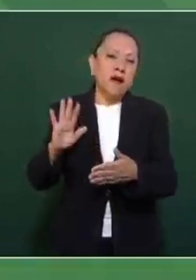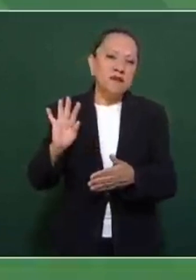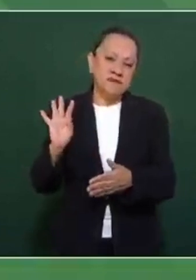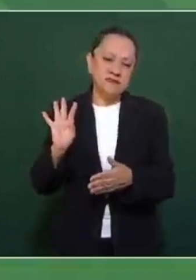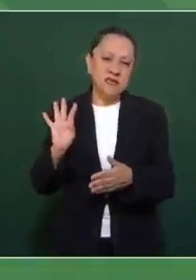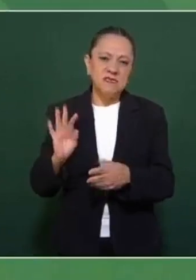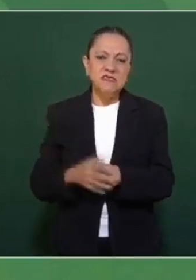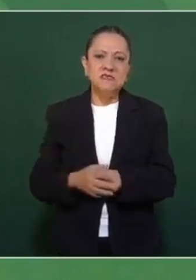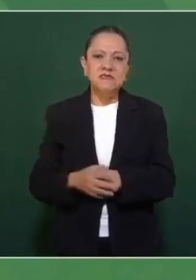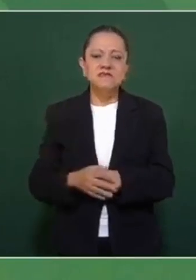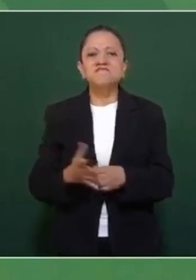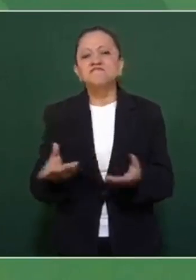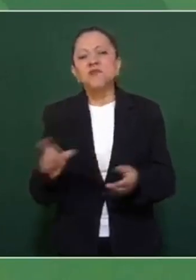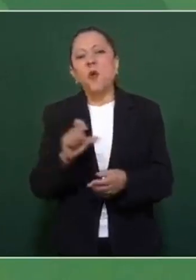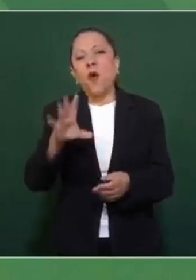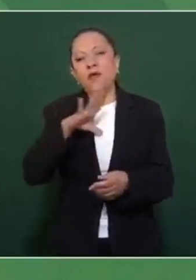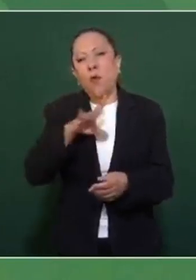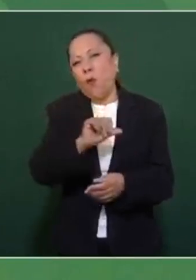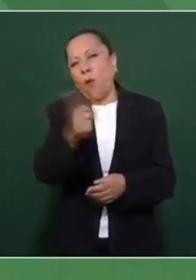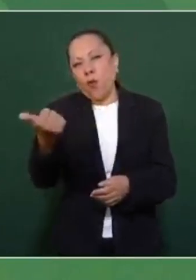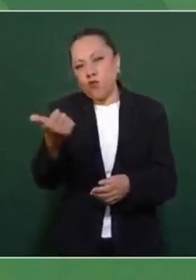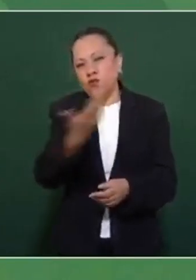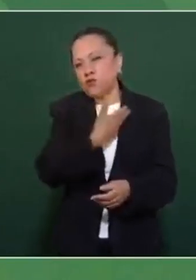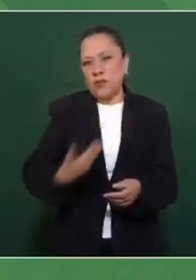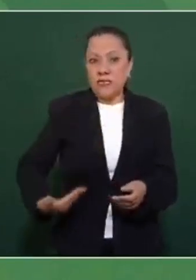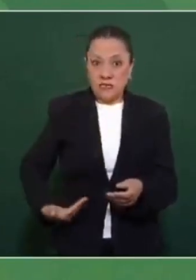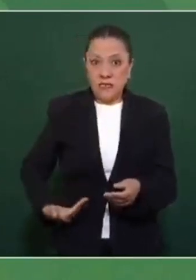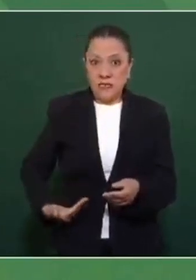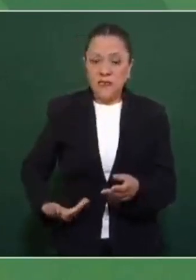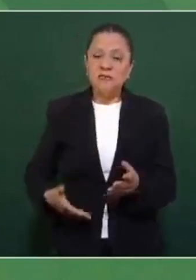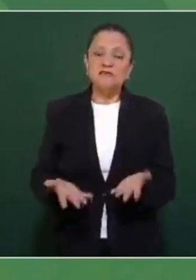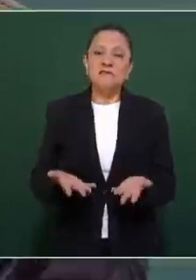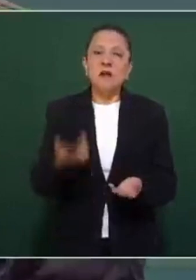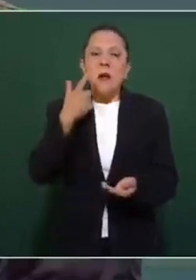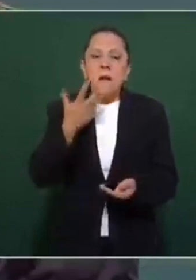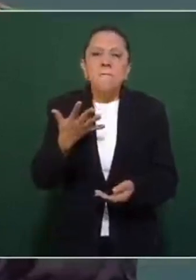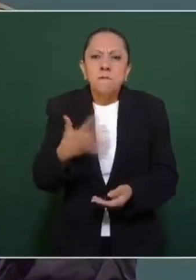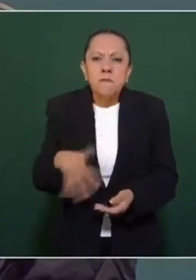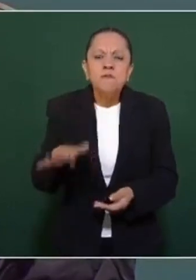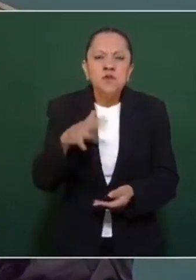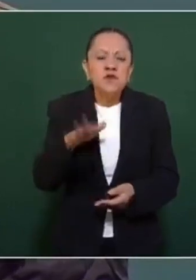el periodo neoliberal, se buscó debilitar,